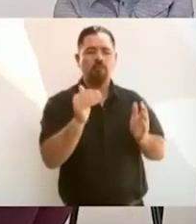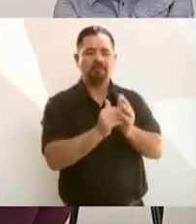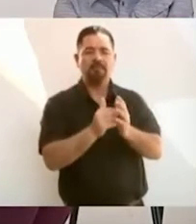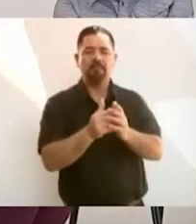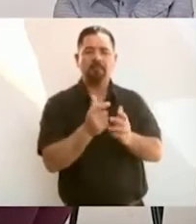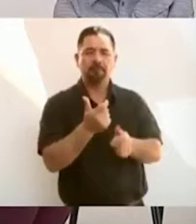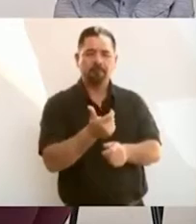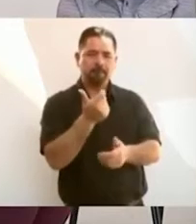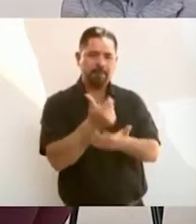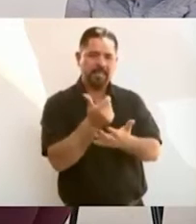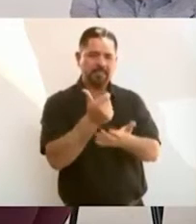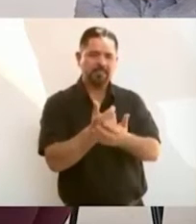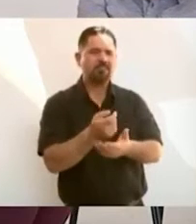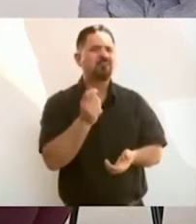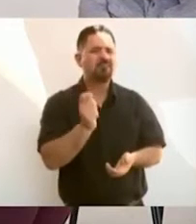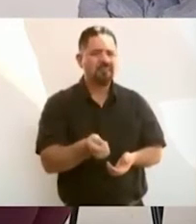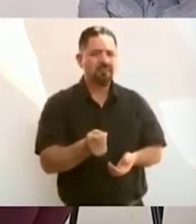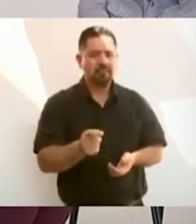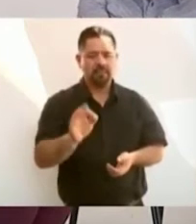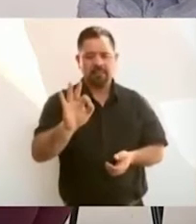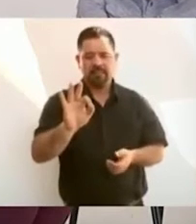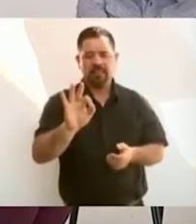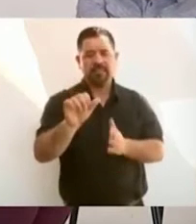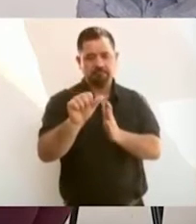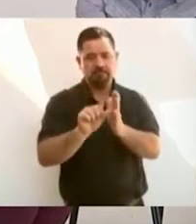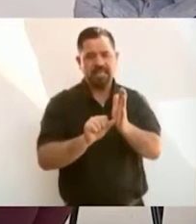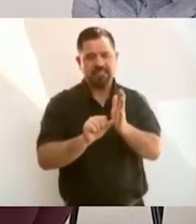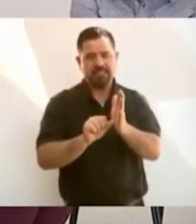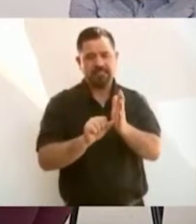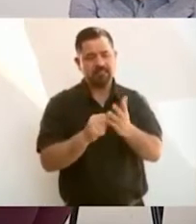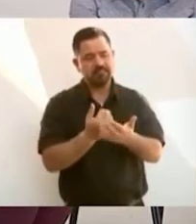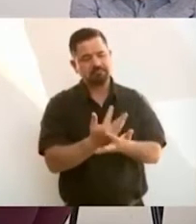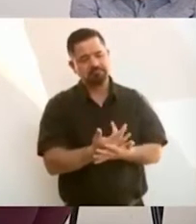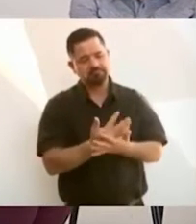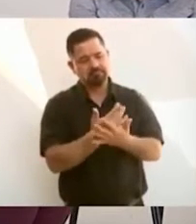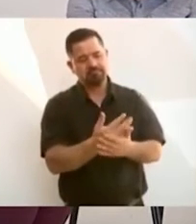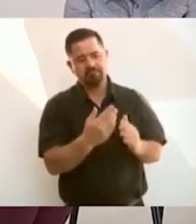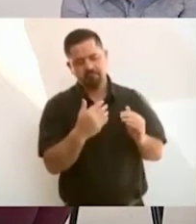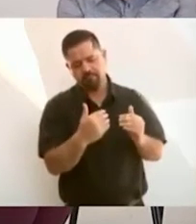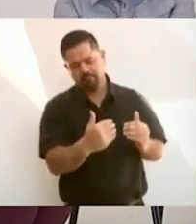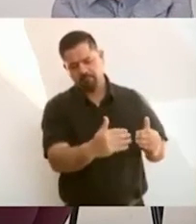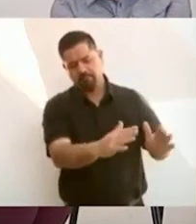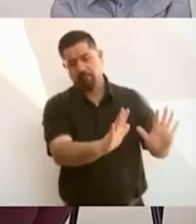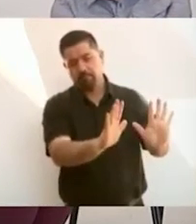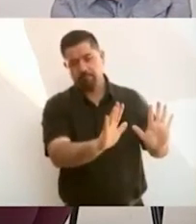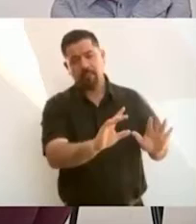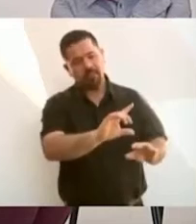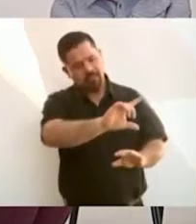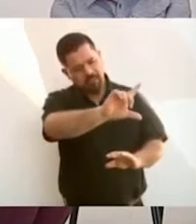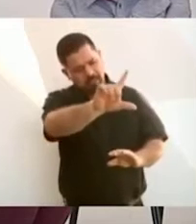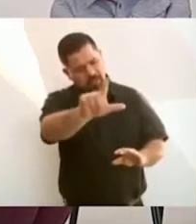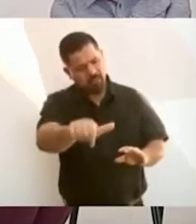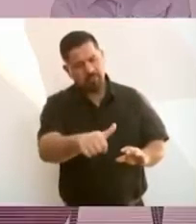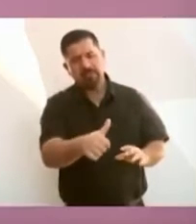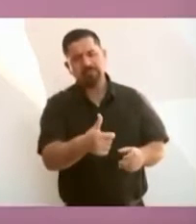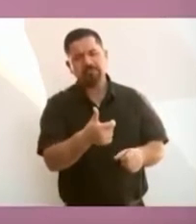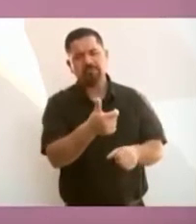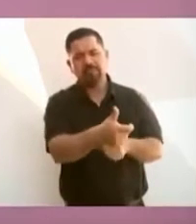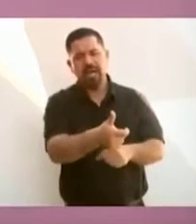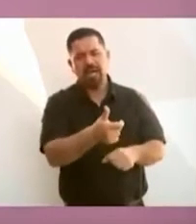meses de gracia, para pagar en tres años